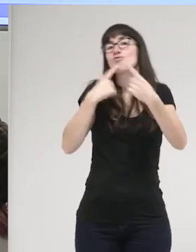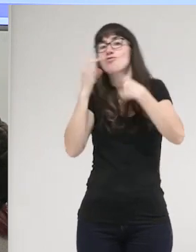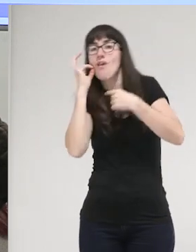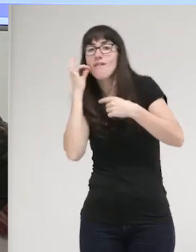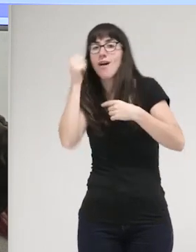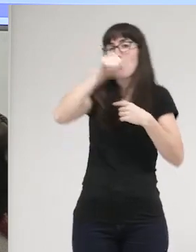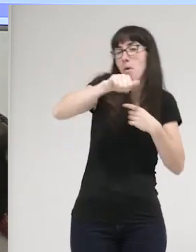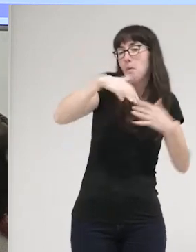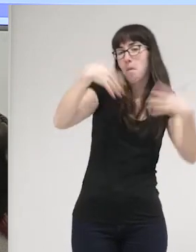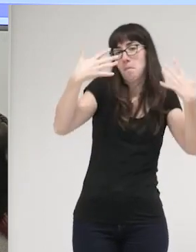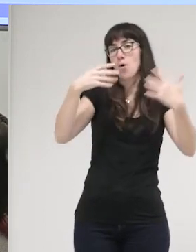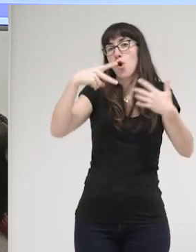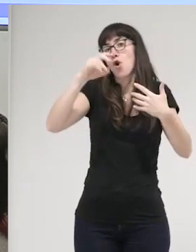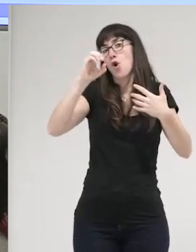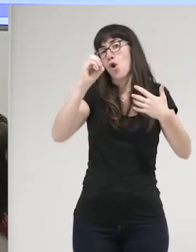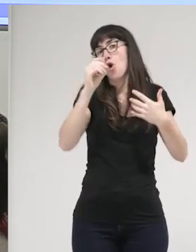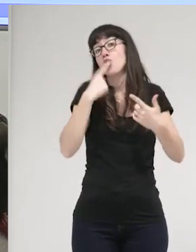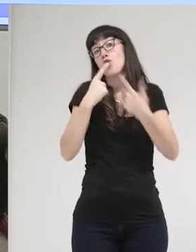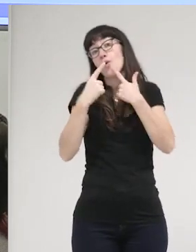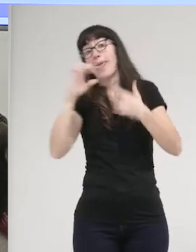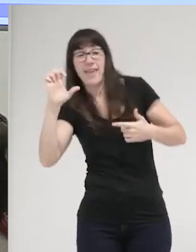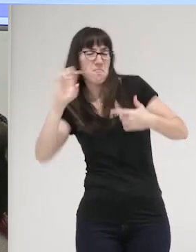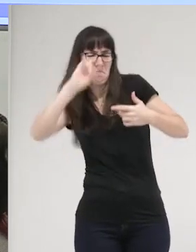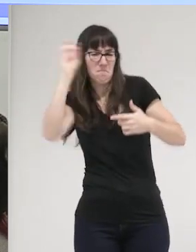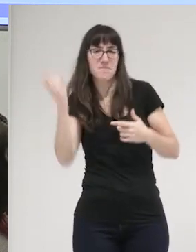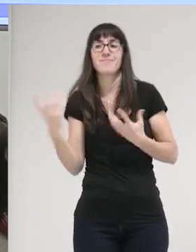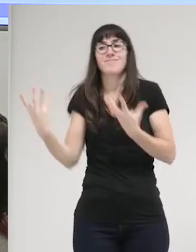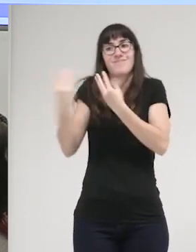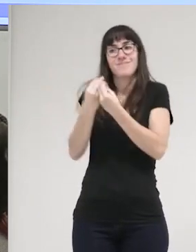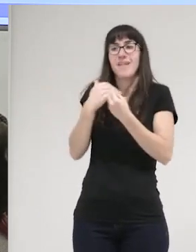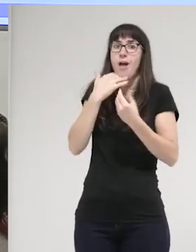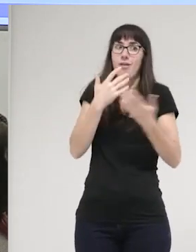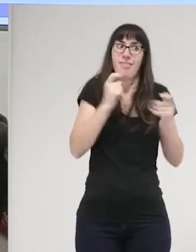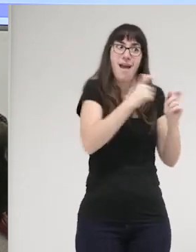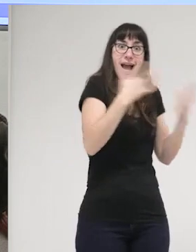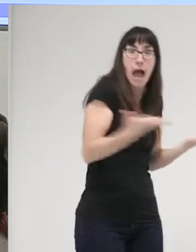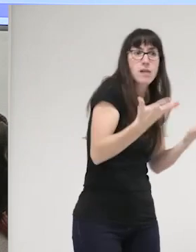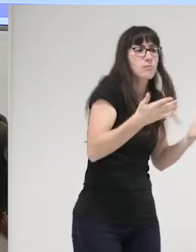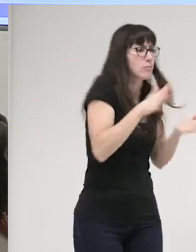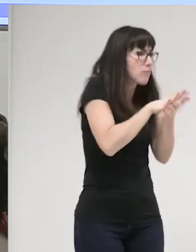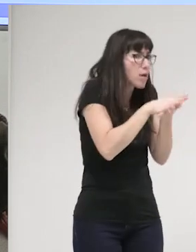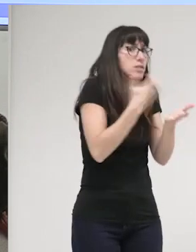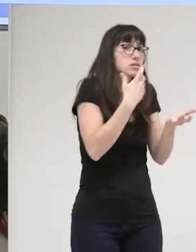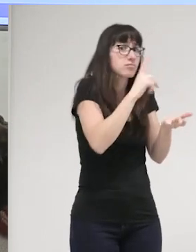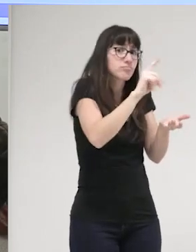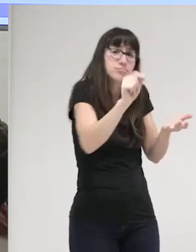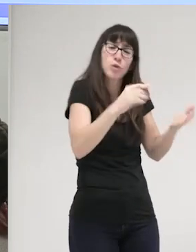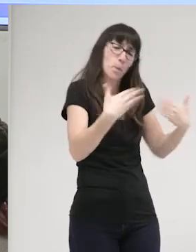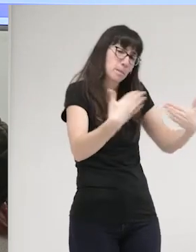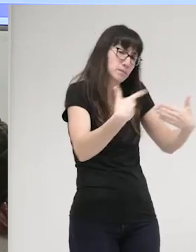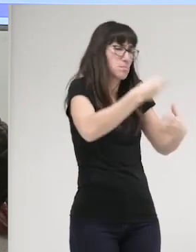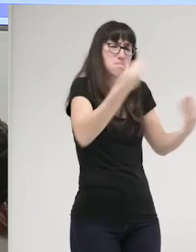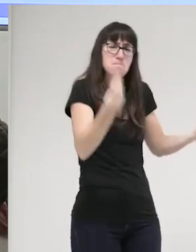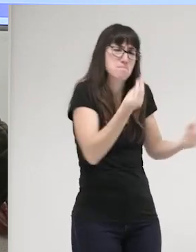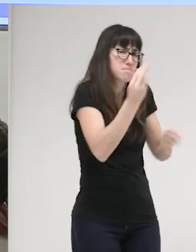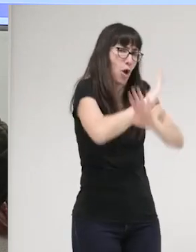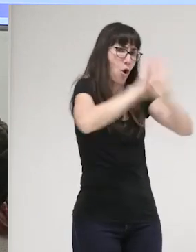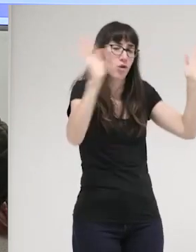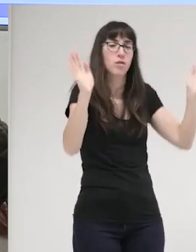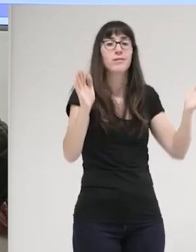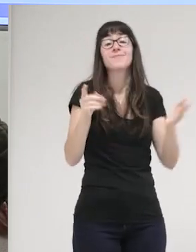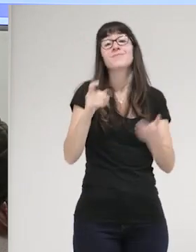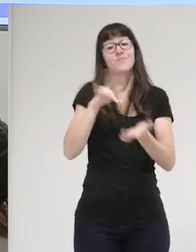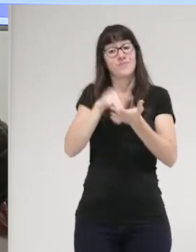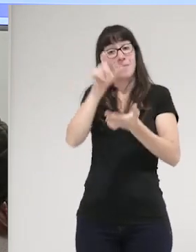novio su novie lo que sea ¿no? viene a darle ánimos de venga va si te vas no pasa nada pero eres la mejor lo que sea vale en este caso María